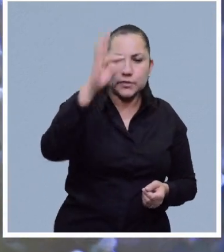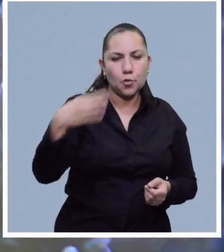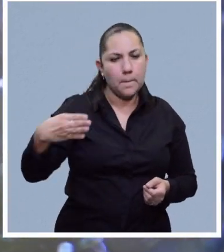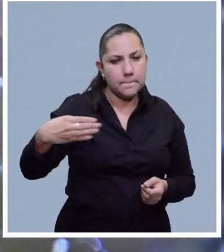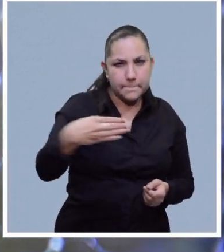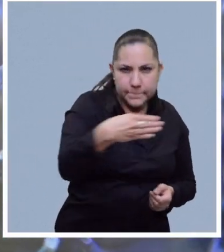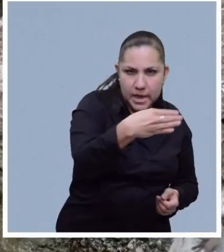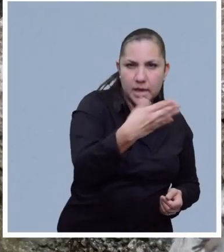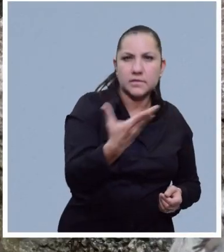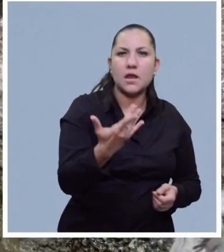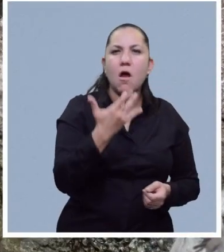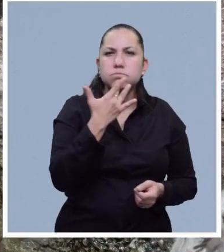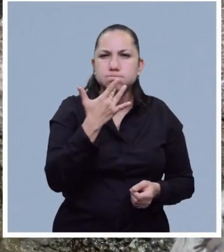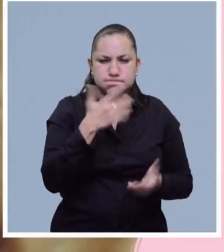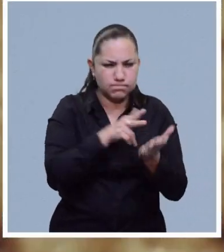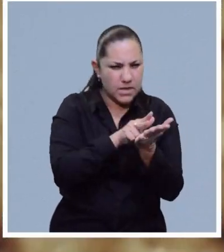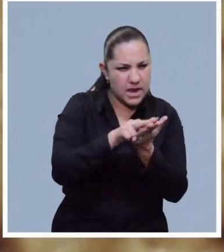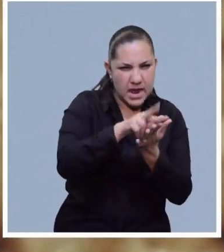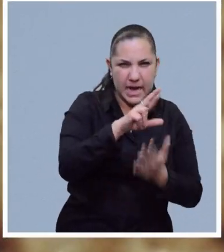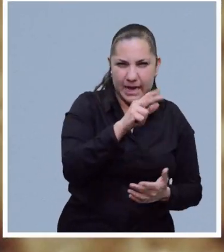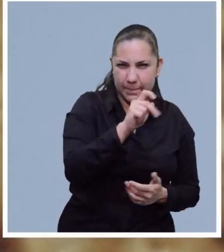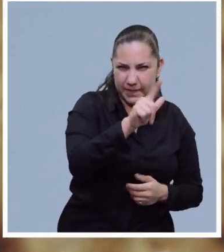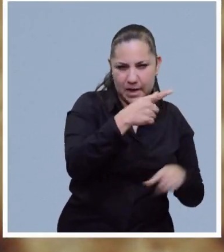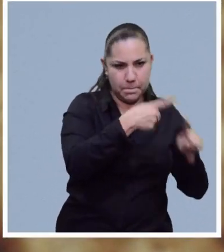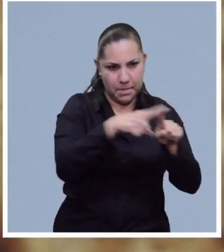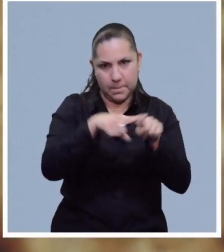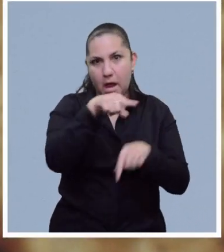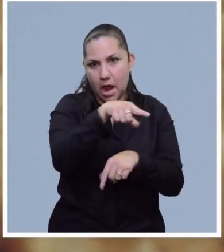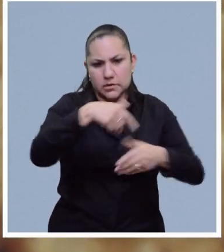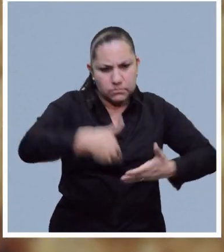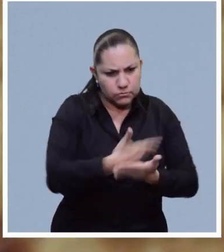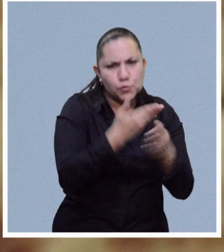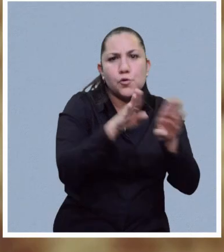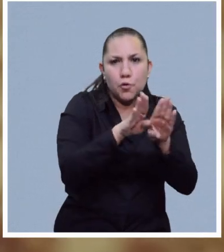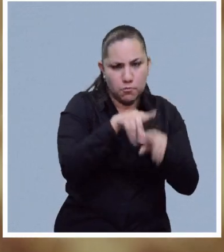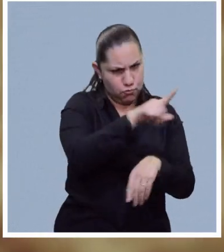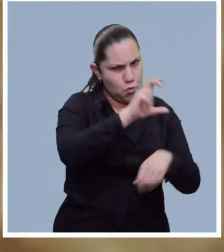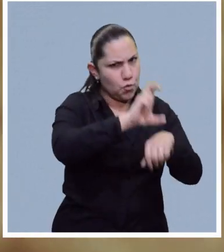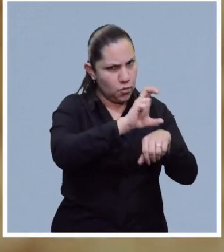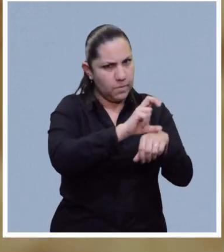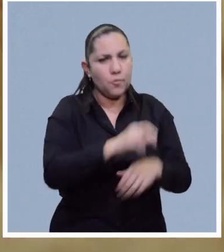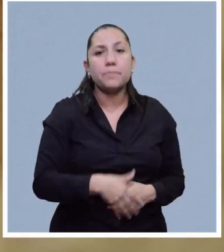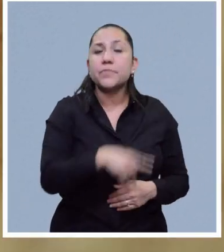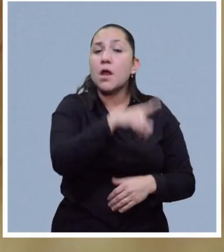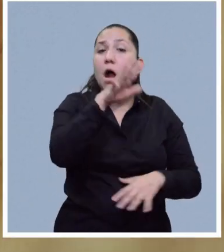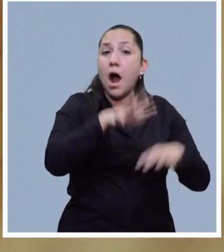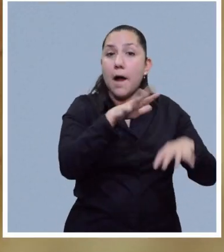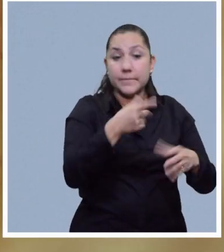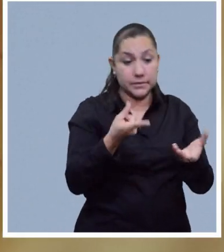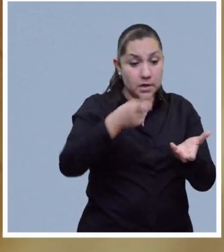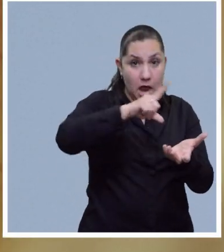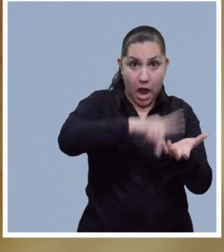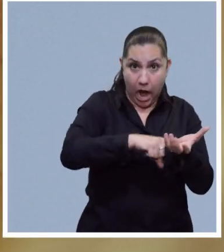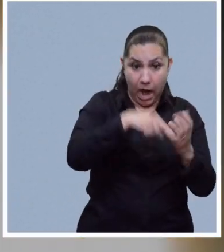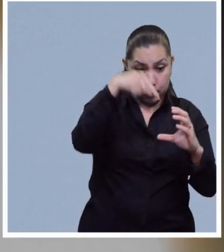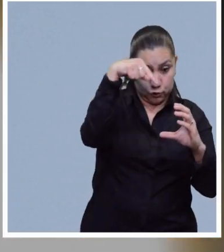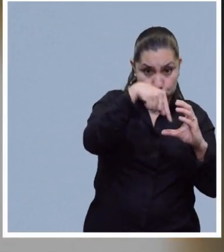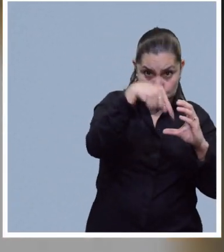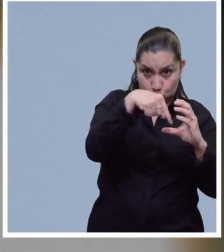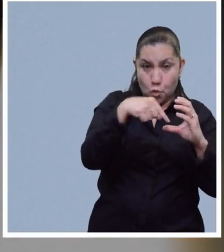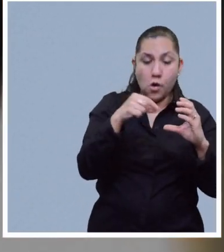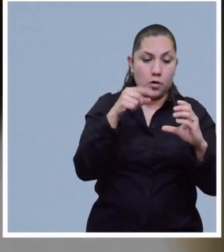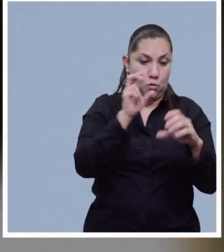peces, anfibios y reptiles. Existe una clasificación por el tipo de fecundación interna o externa.